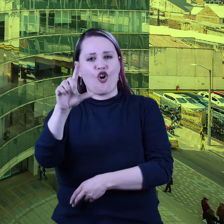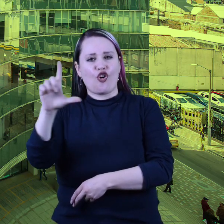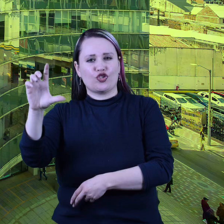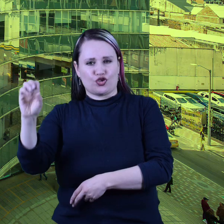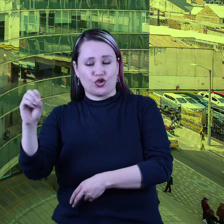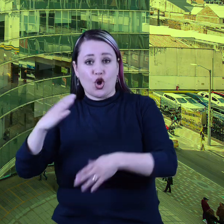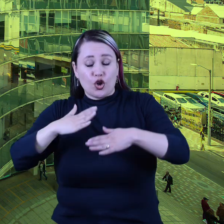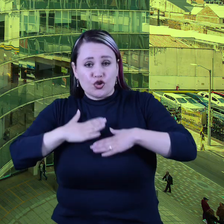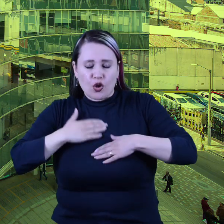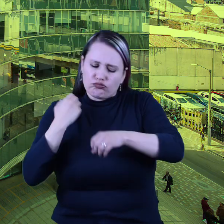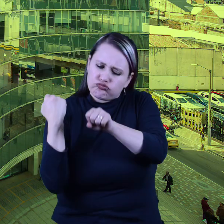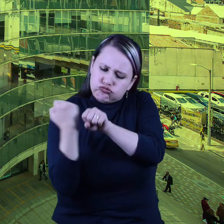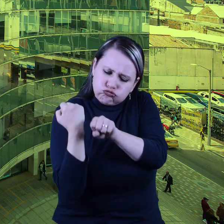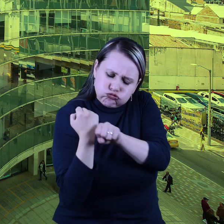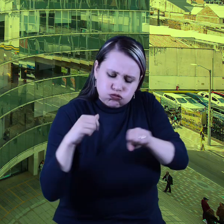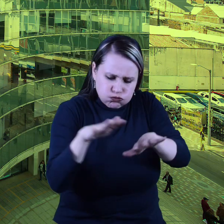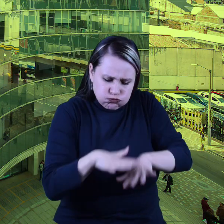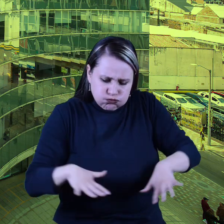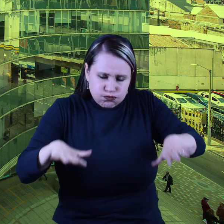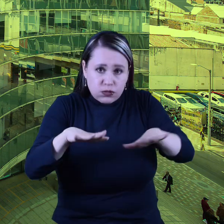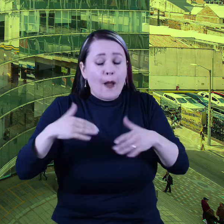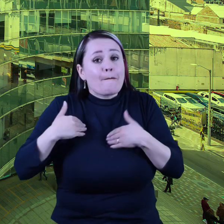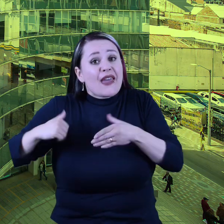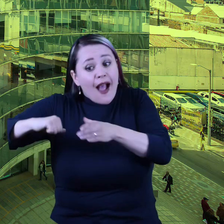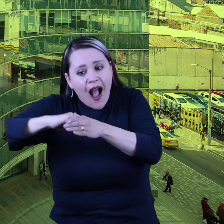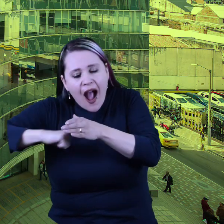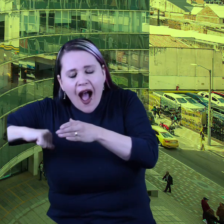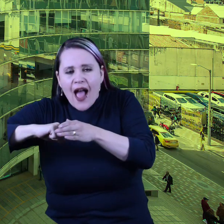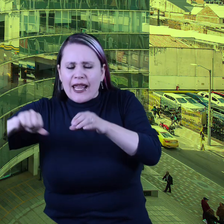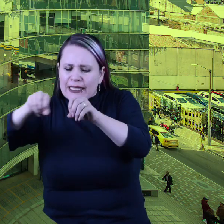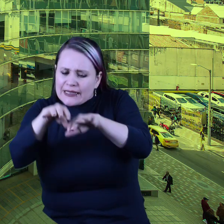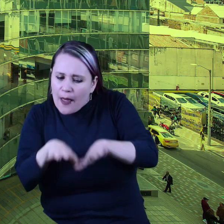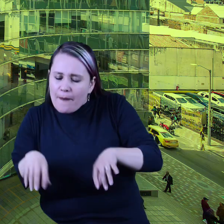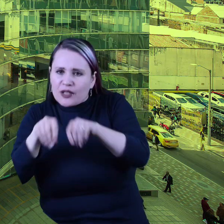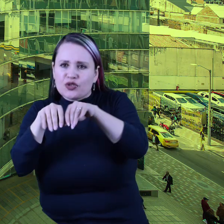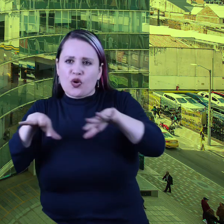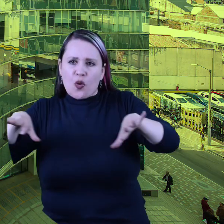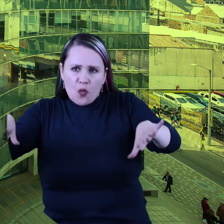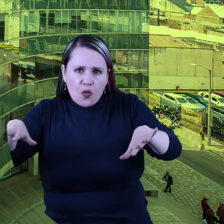asentando adoquín, bordillos, sardinel y tabletas.